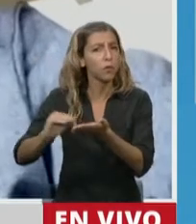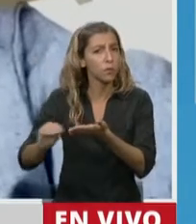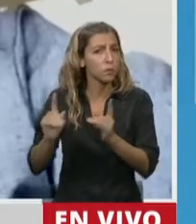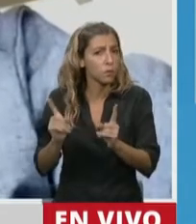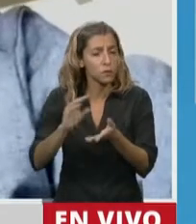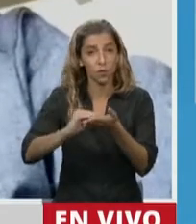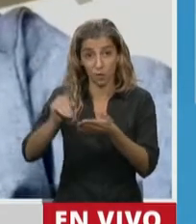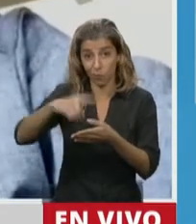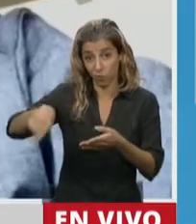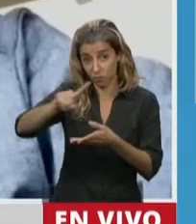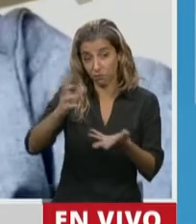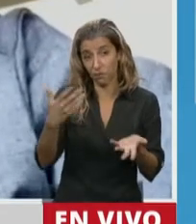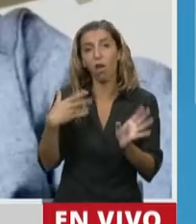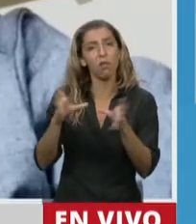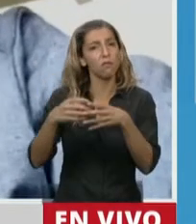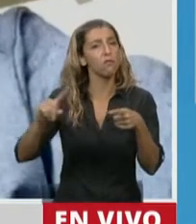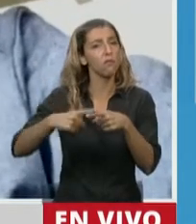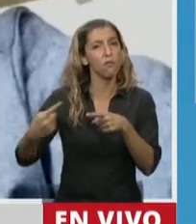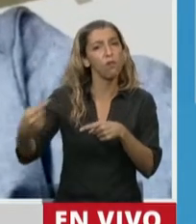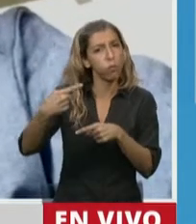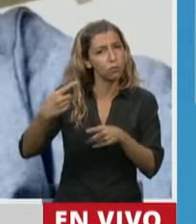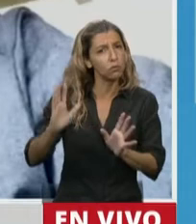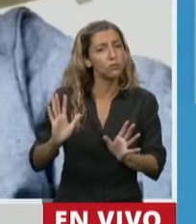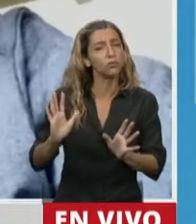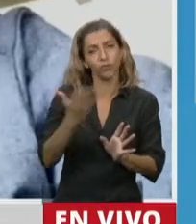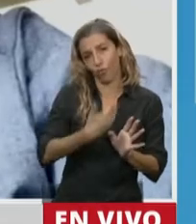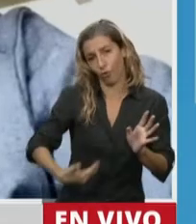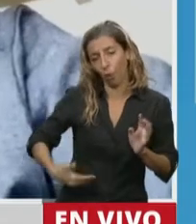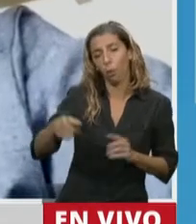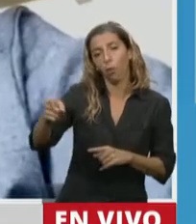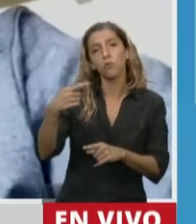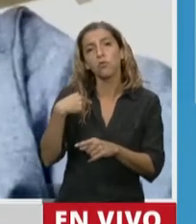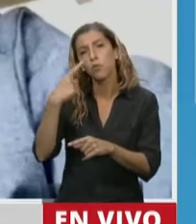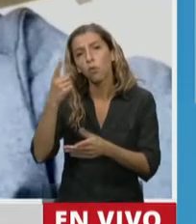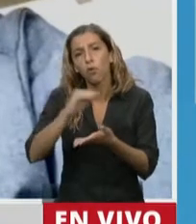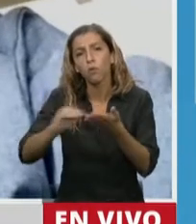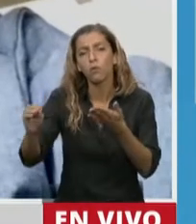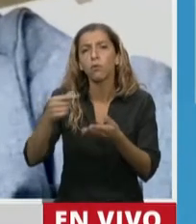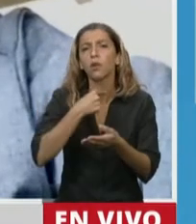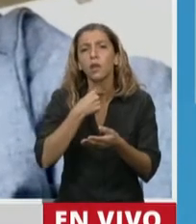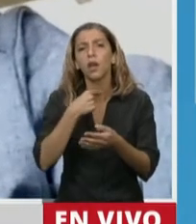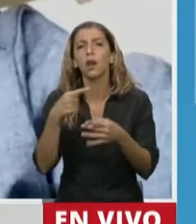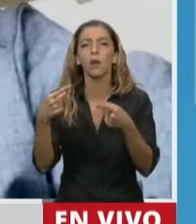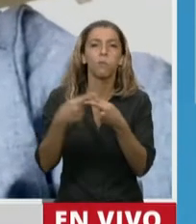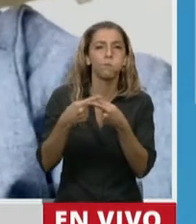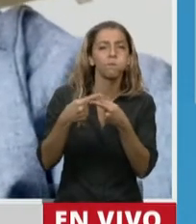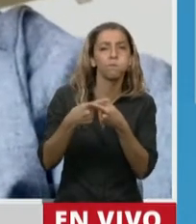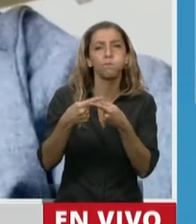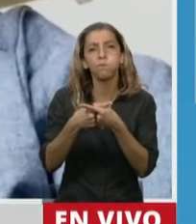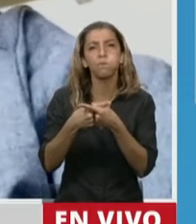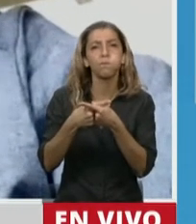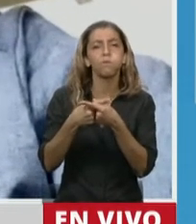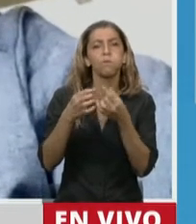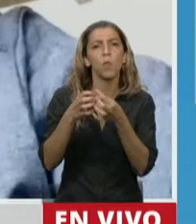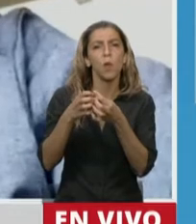Y los veo muy interesados no en discutir y discutir y discutir y de pelearse como perros y gatos, sino que los